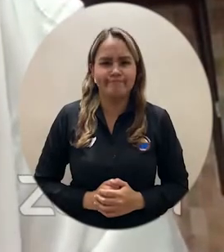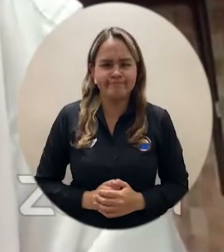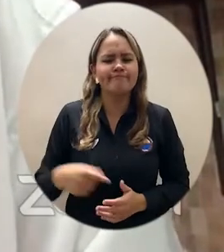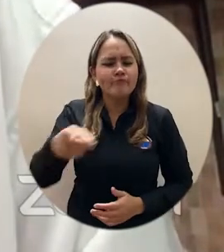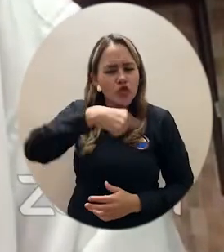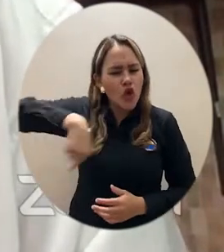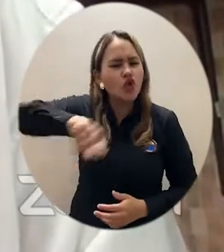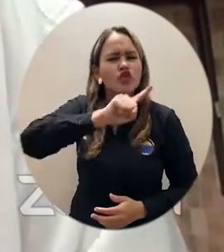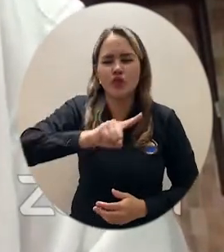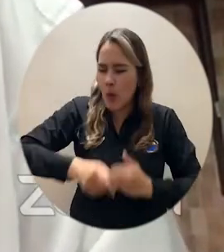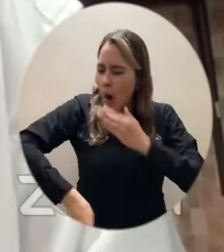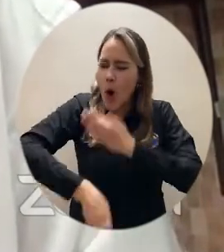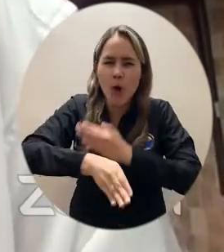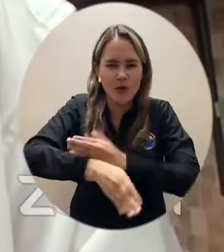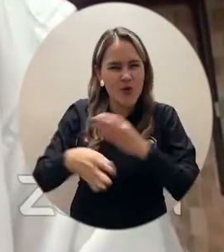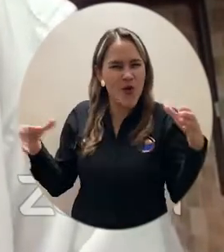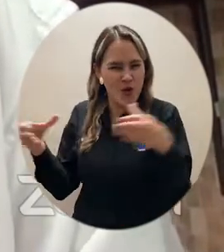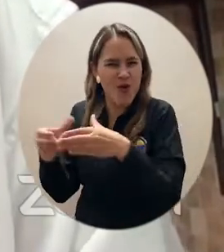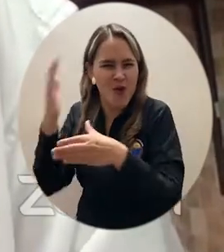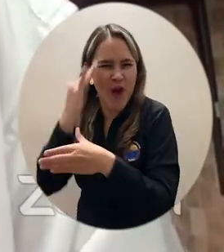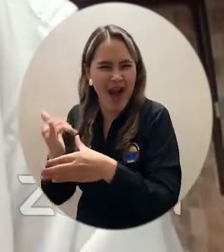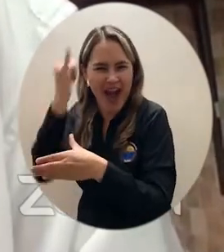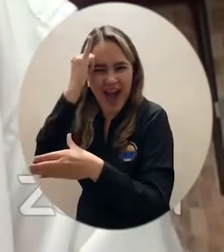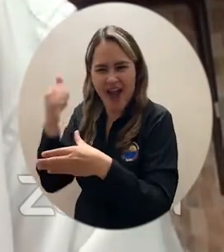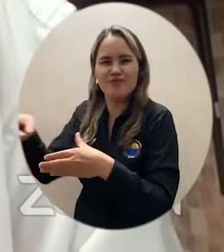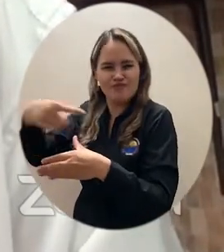¿Qué la Academia de la Mano?